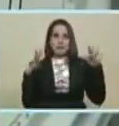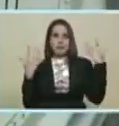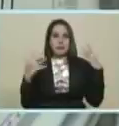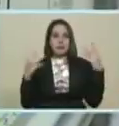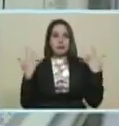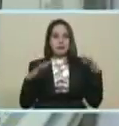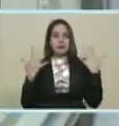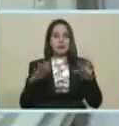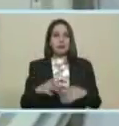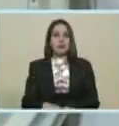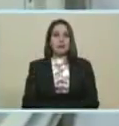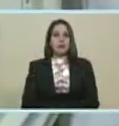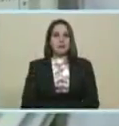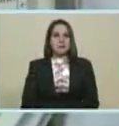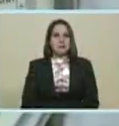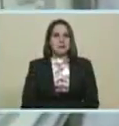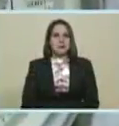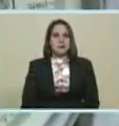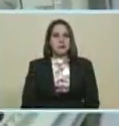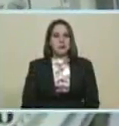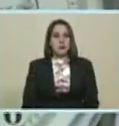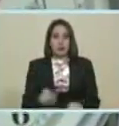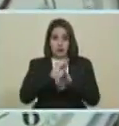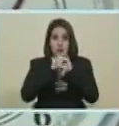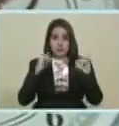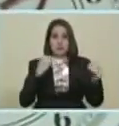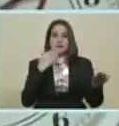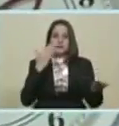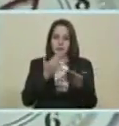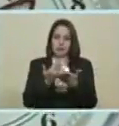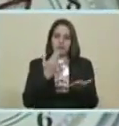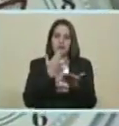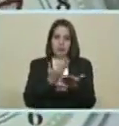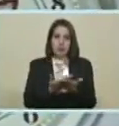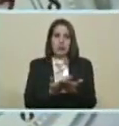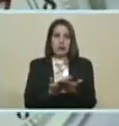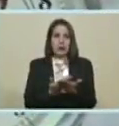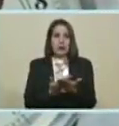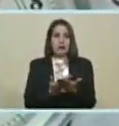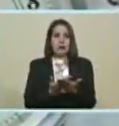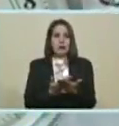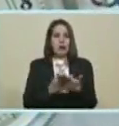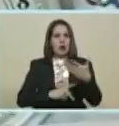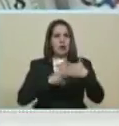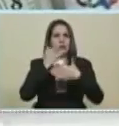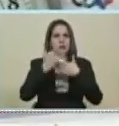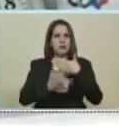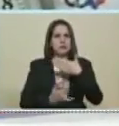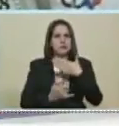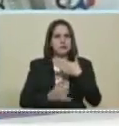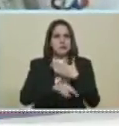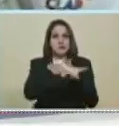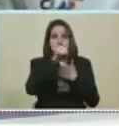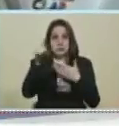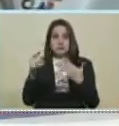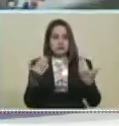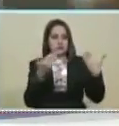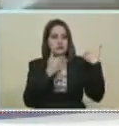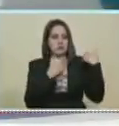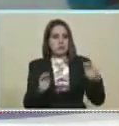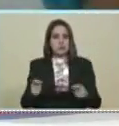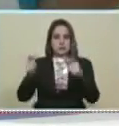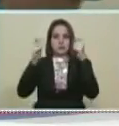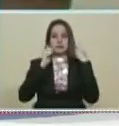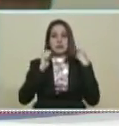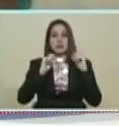Bueno Presidente Este Sin más que decirle Muchas gracias Por estos proyectos Que usted mismo Nos dio Para